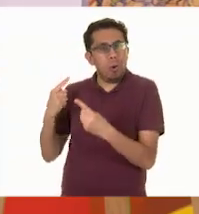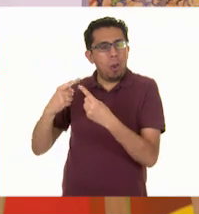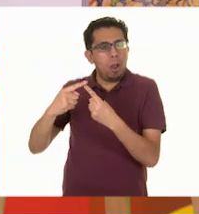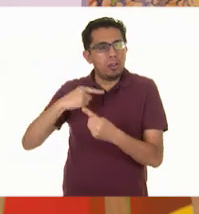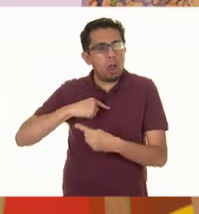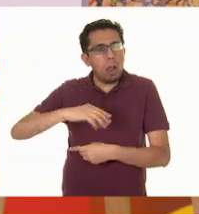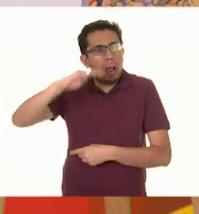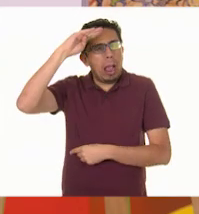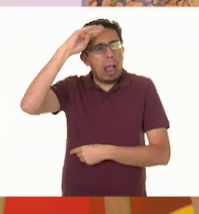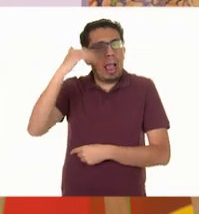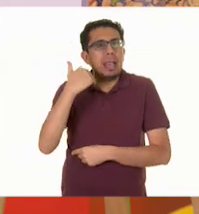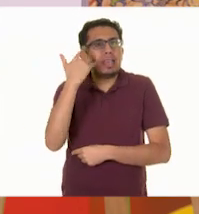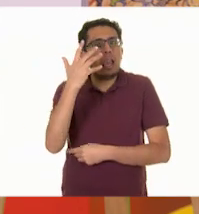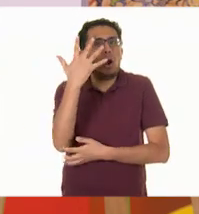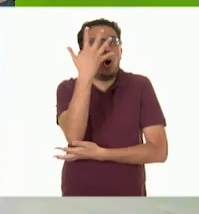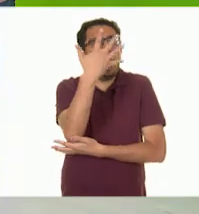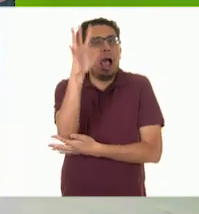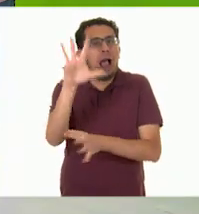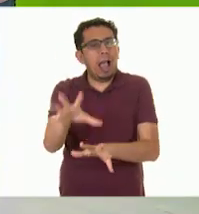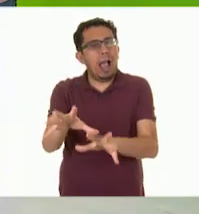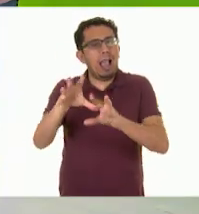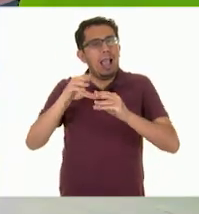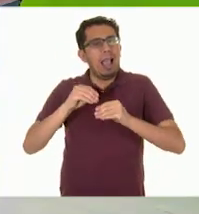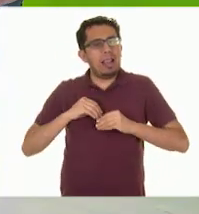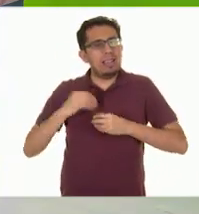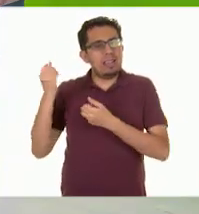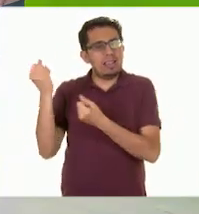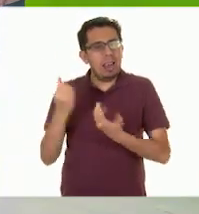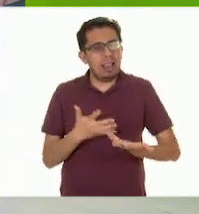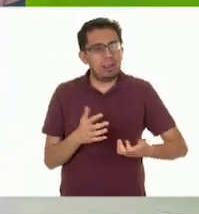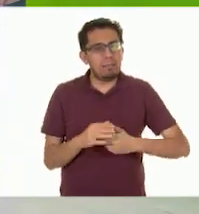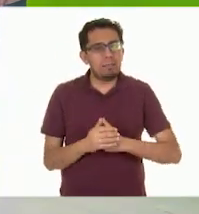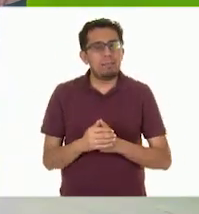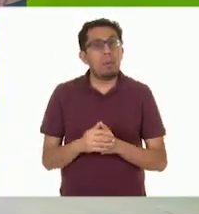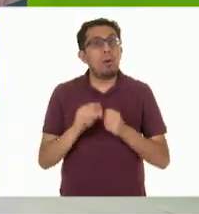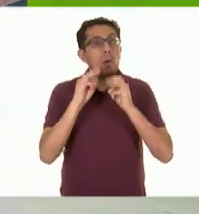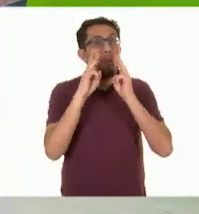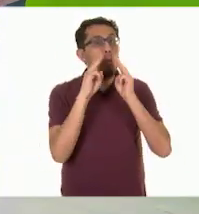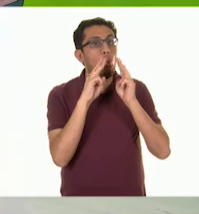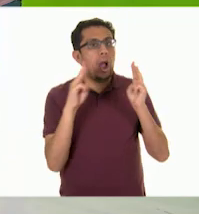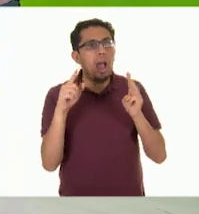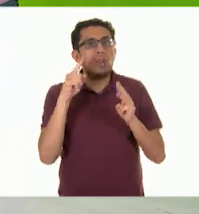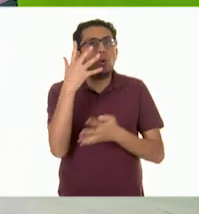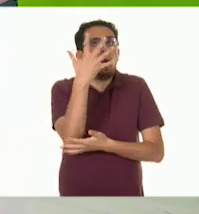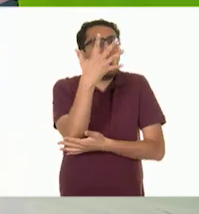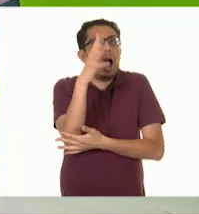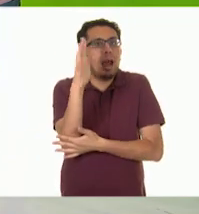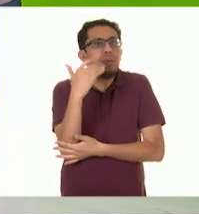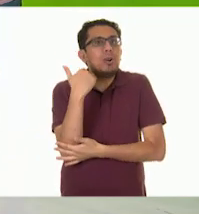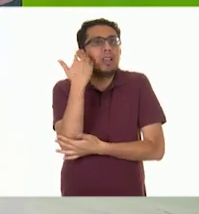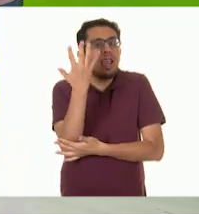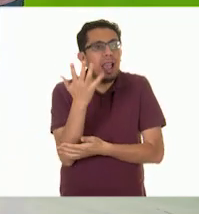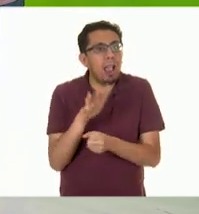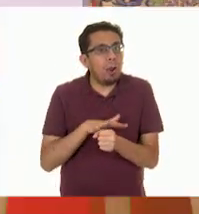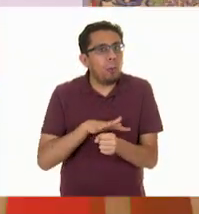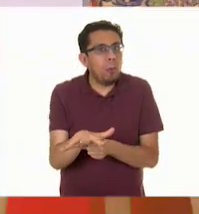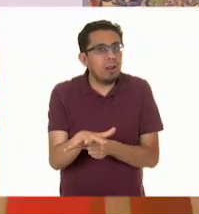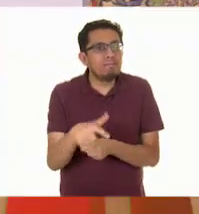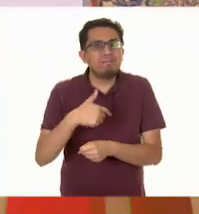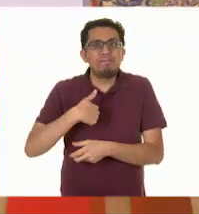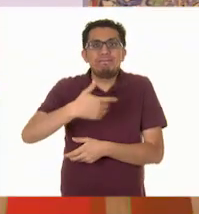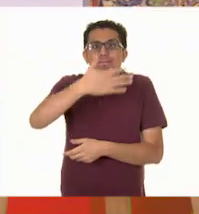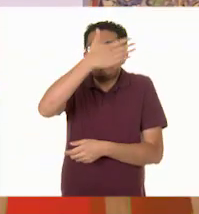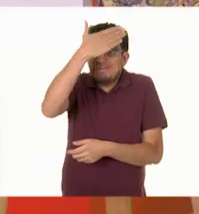en adoptar un árbol. Guau. Oye, ¿y qué árbol te gustaría tener? Ay, no sé.